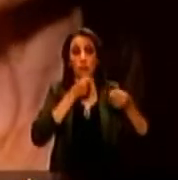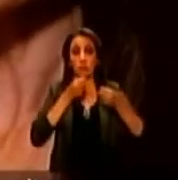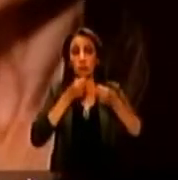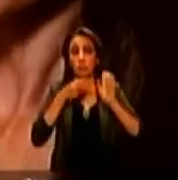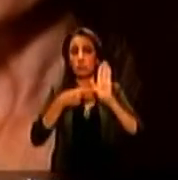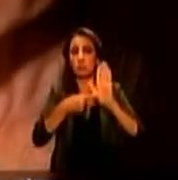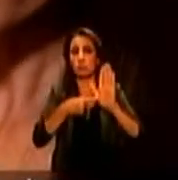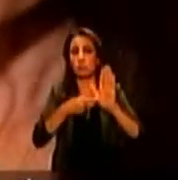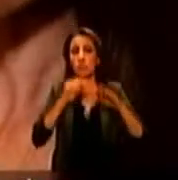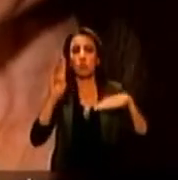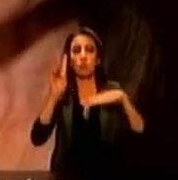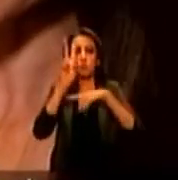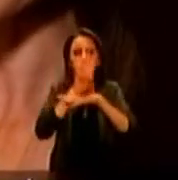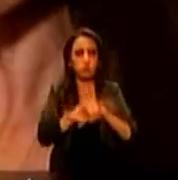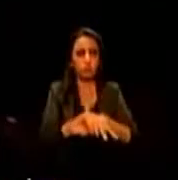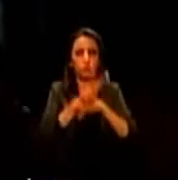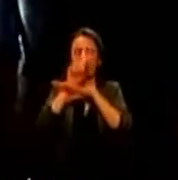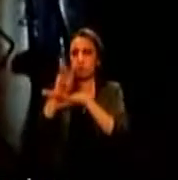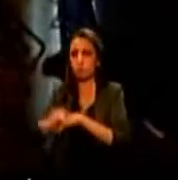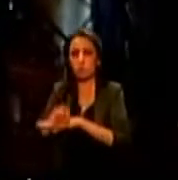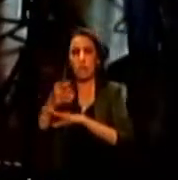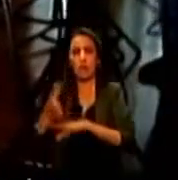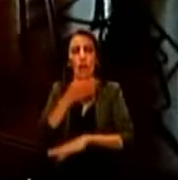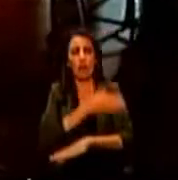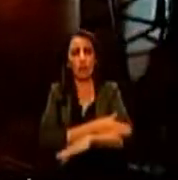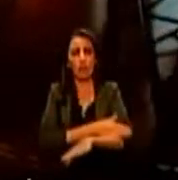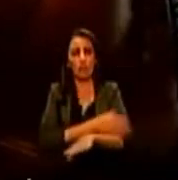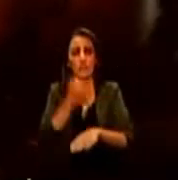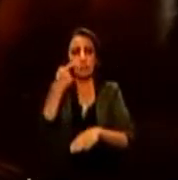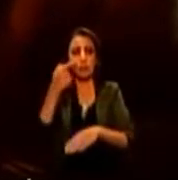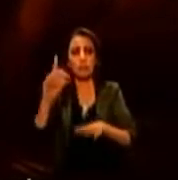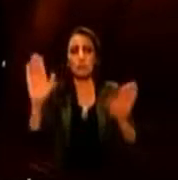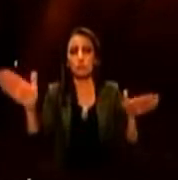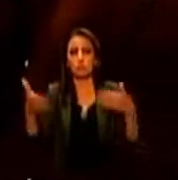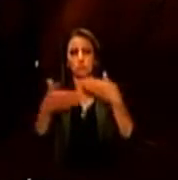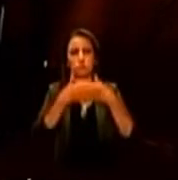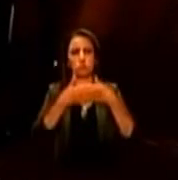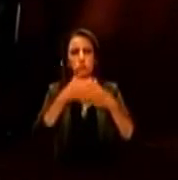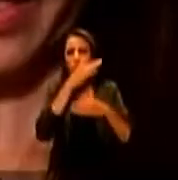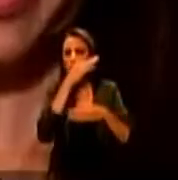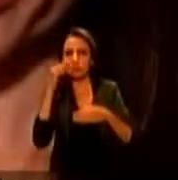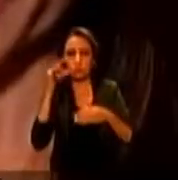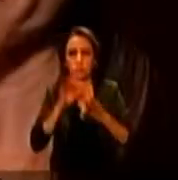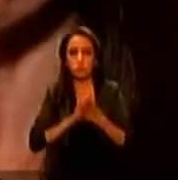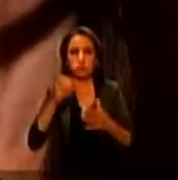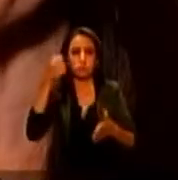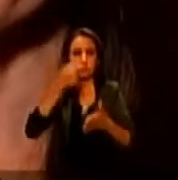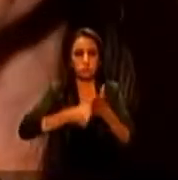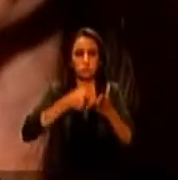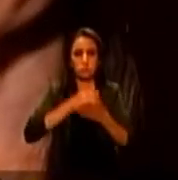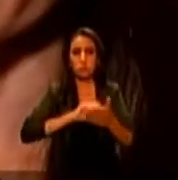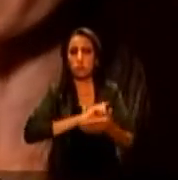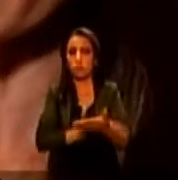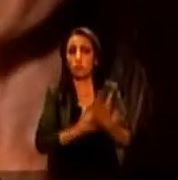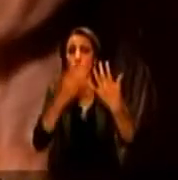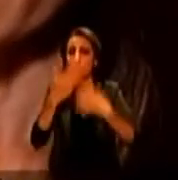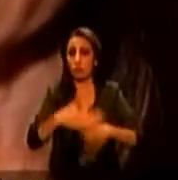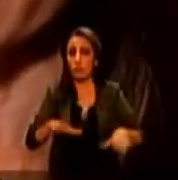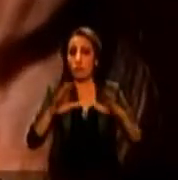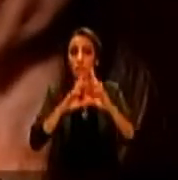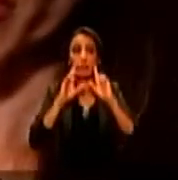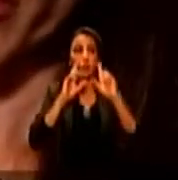desmontando esas superintendencias, esos organismos que parecían inquisidores. Si se hace una política integral,